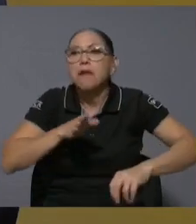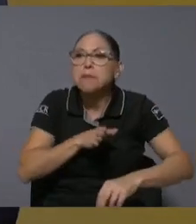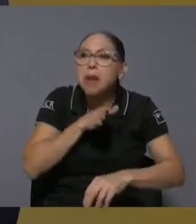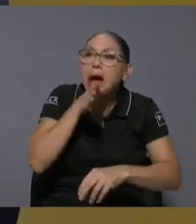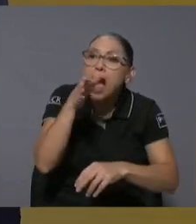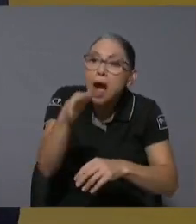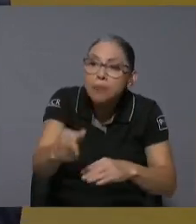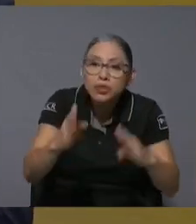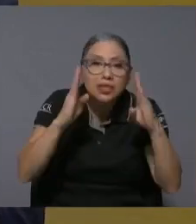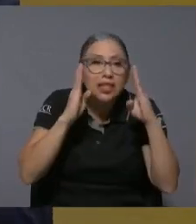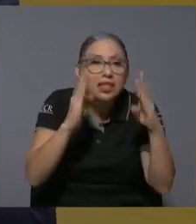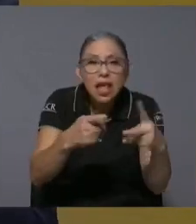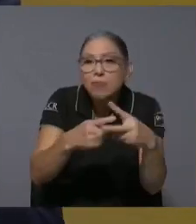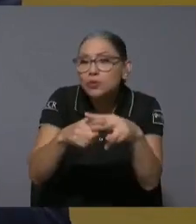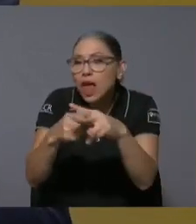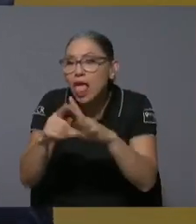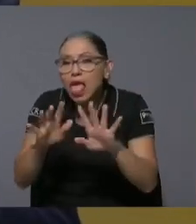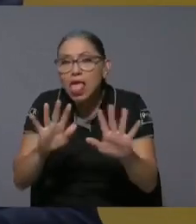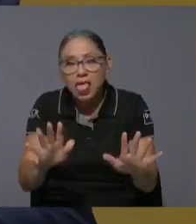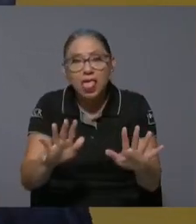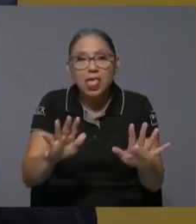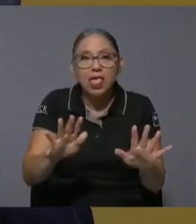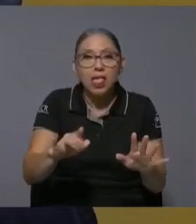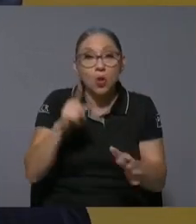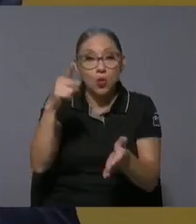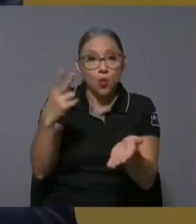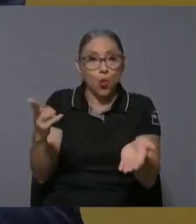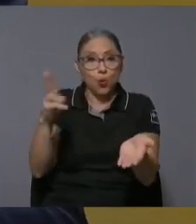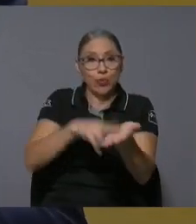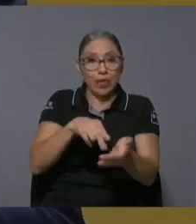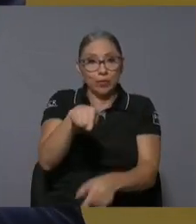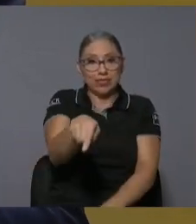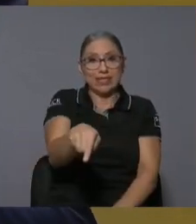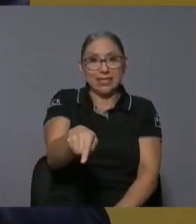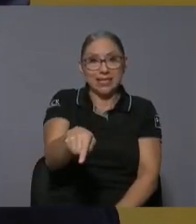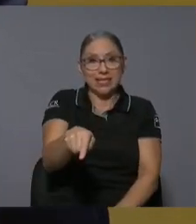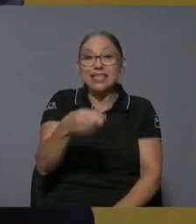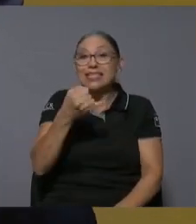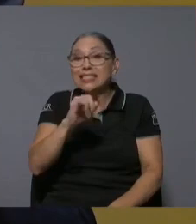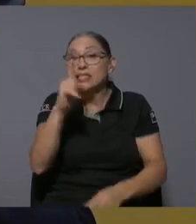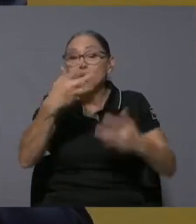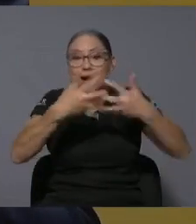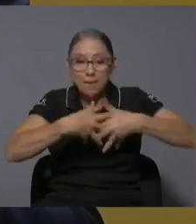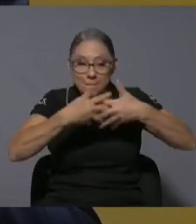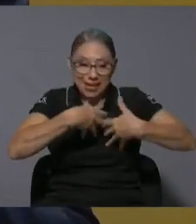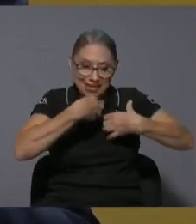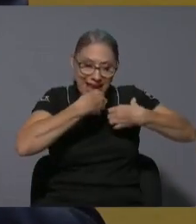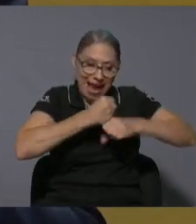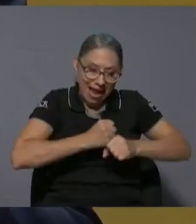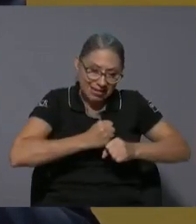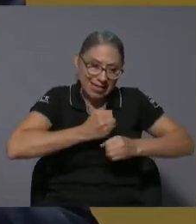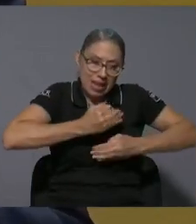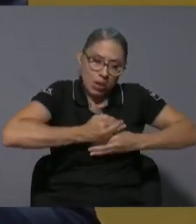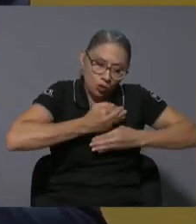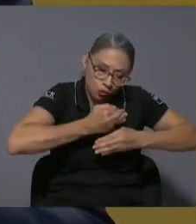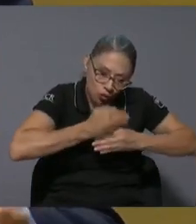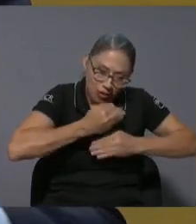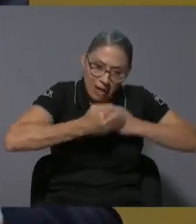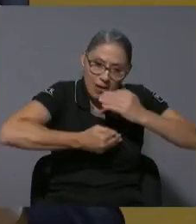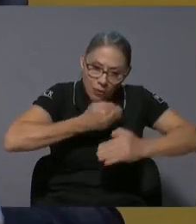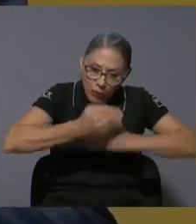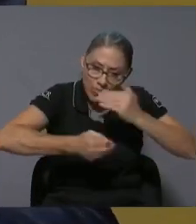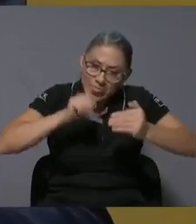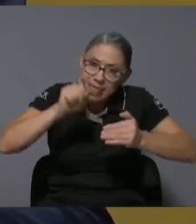reaccionamos a lo que pasa un contrato de este tipo donde una empresa la lleve a punto la gestione y se le pague por disponibilidad nos